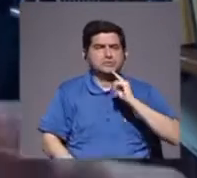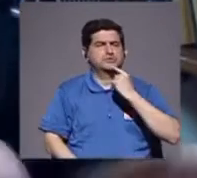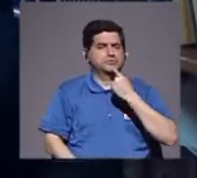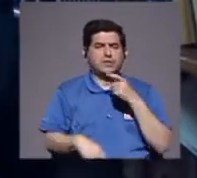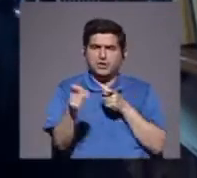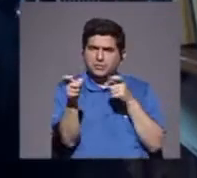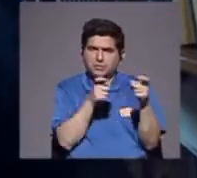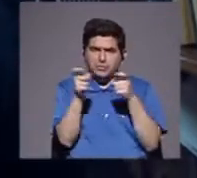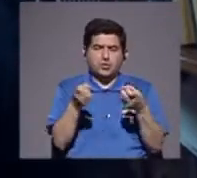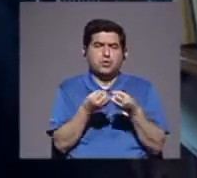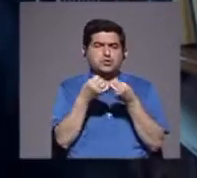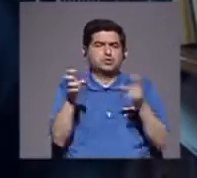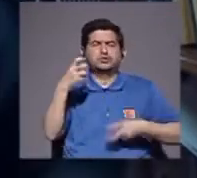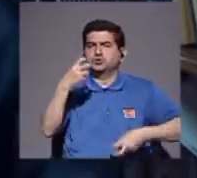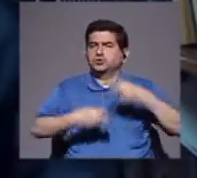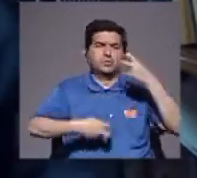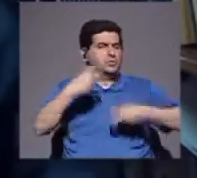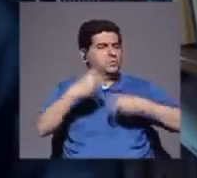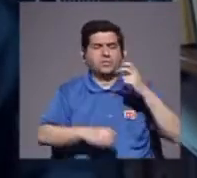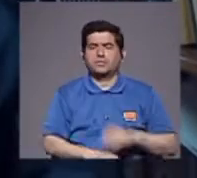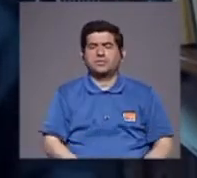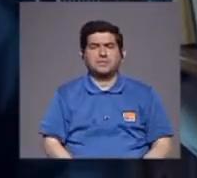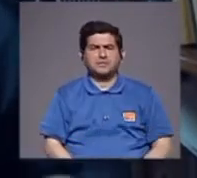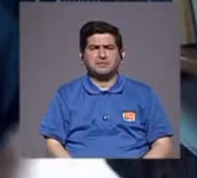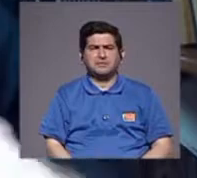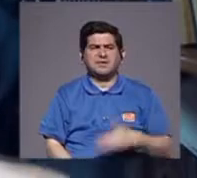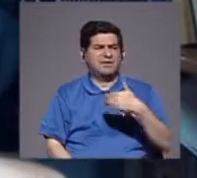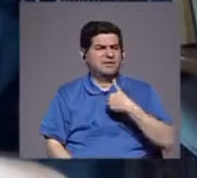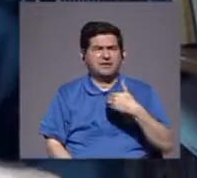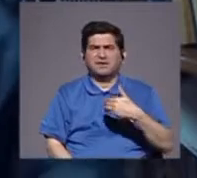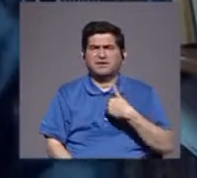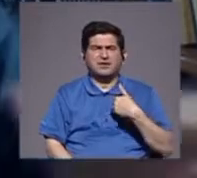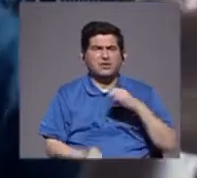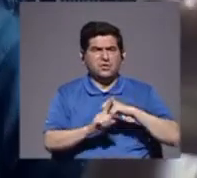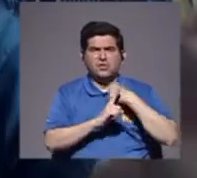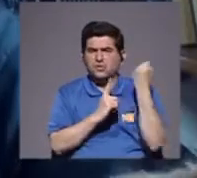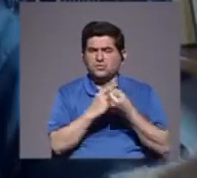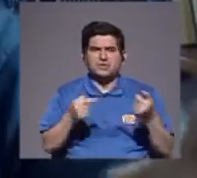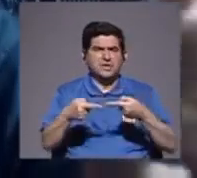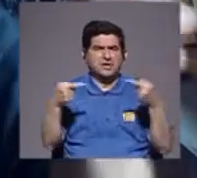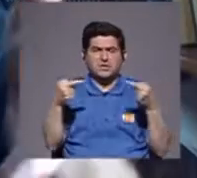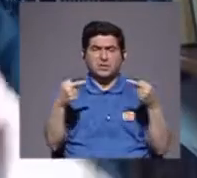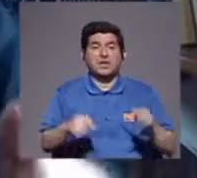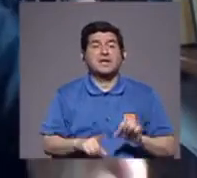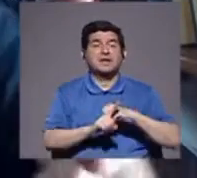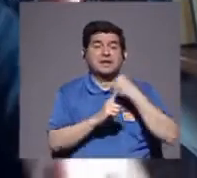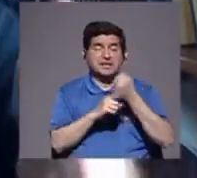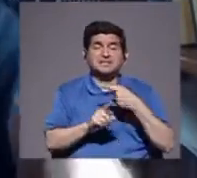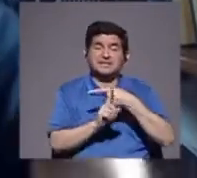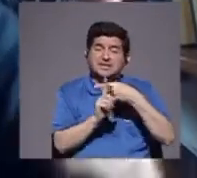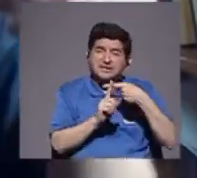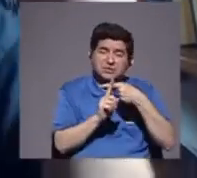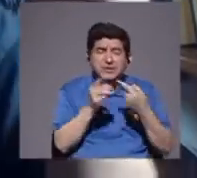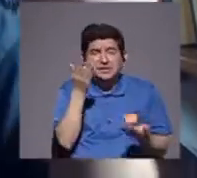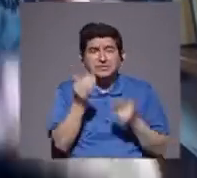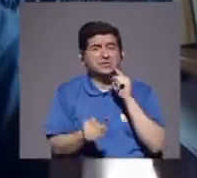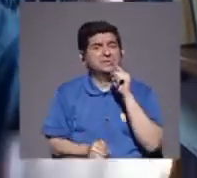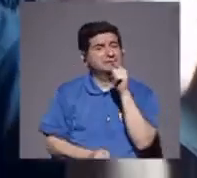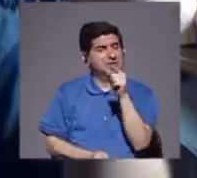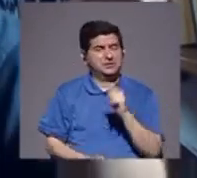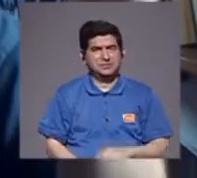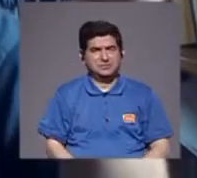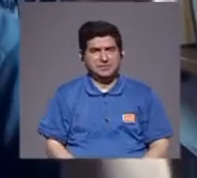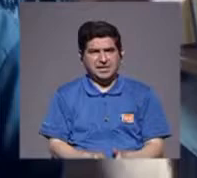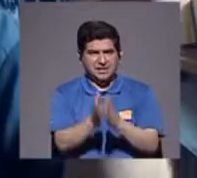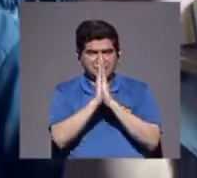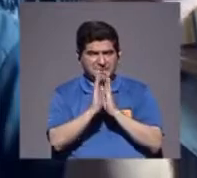manejan eso, sin mayor problema, y no ha habido, mayor situación, por lo tanto, hay situaciones intermedias, como la que usted, cuando